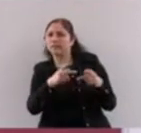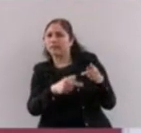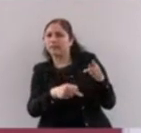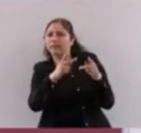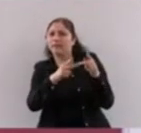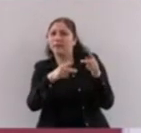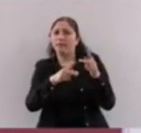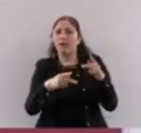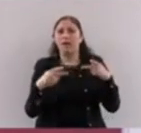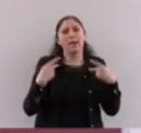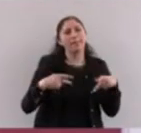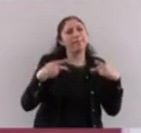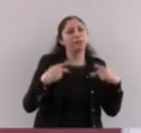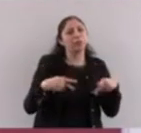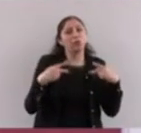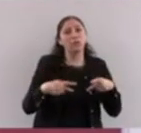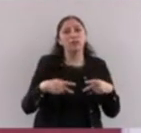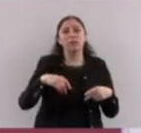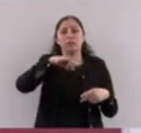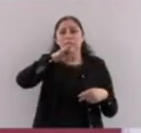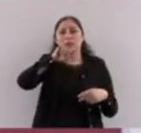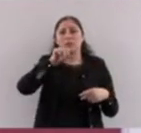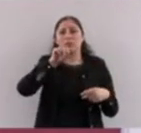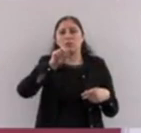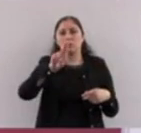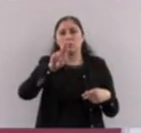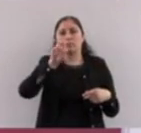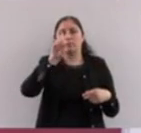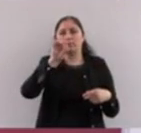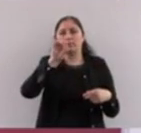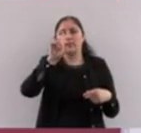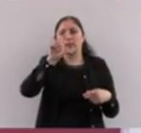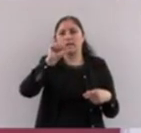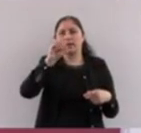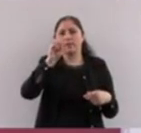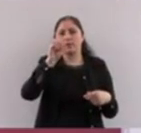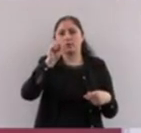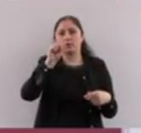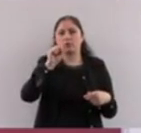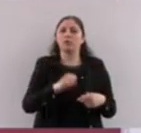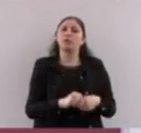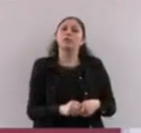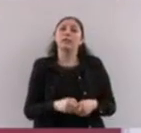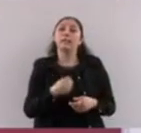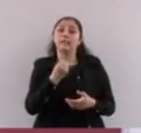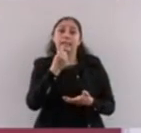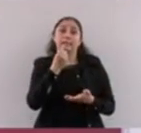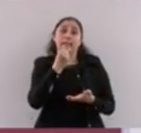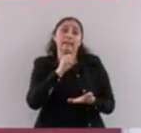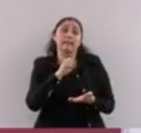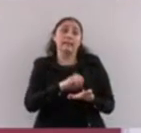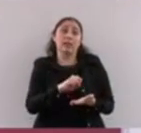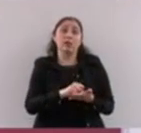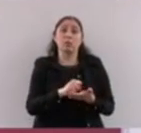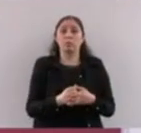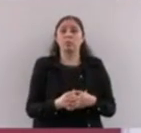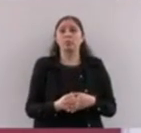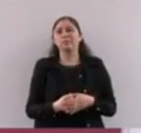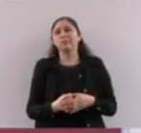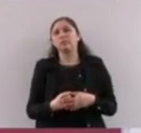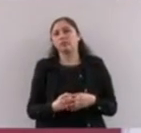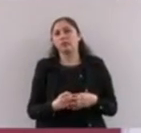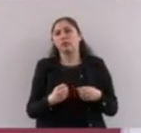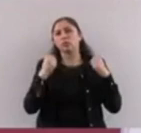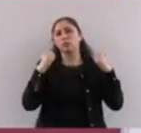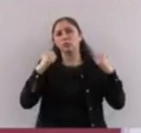pensionados del Issste y del Seguro Social. Y el presidente dijo, no, tiene que ser para todos. Antes